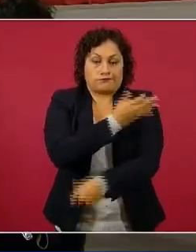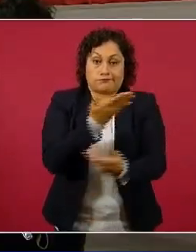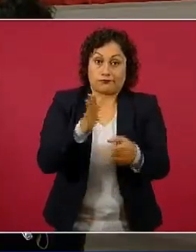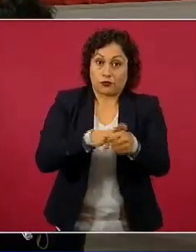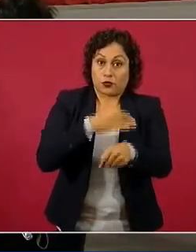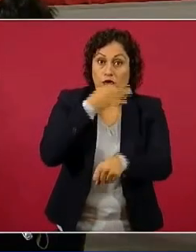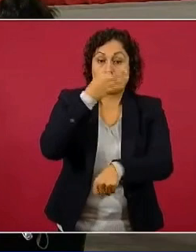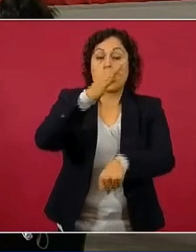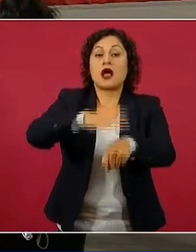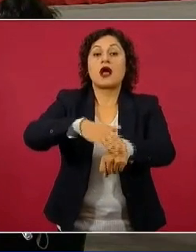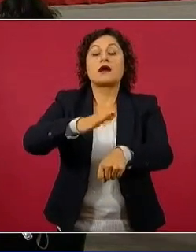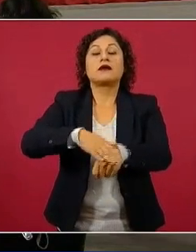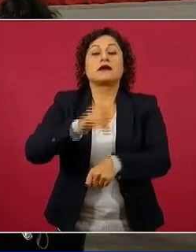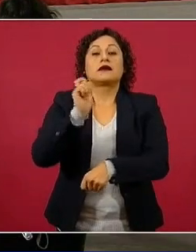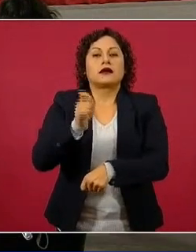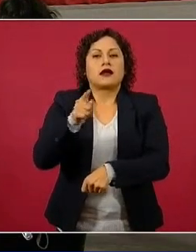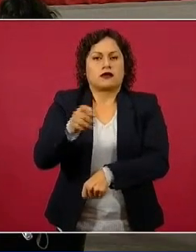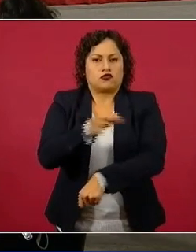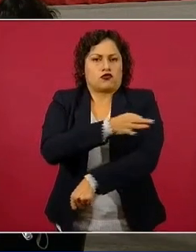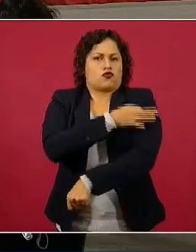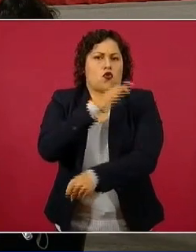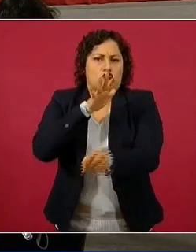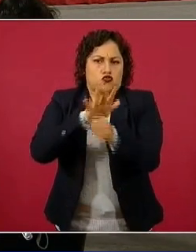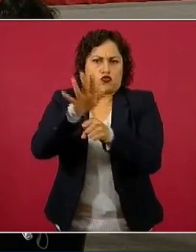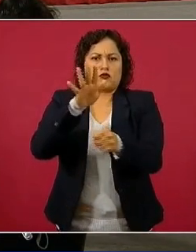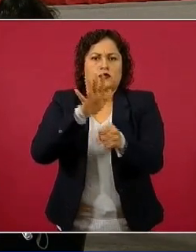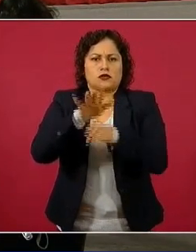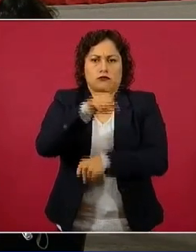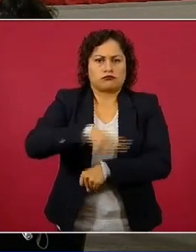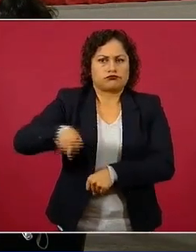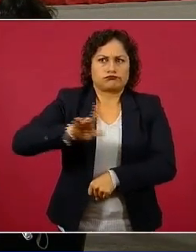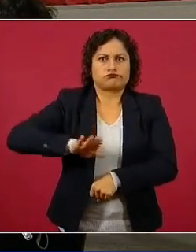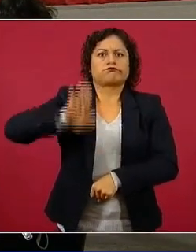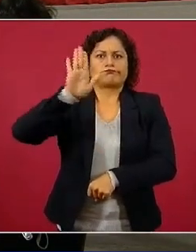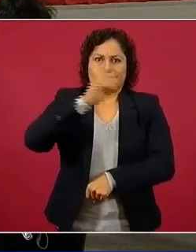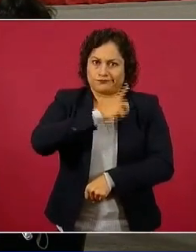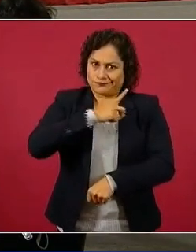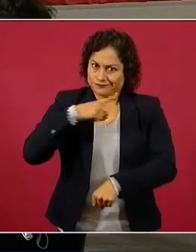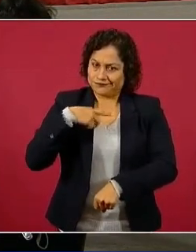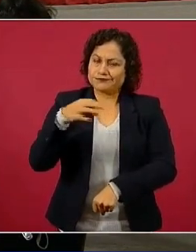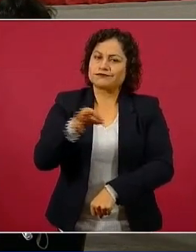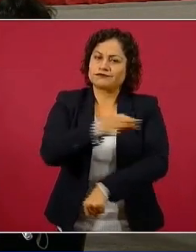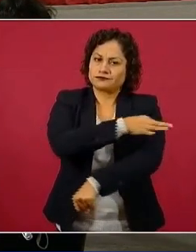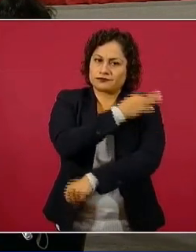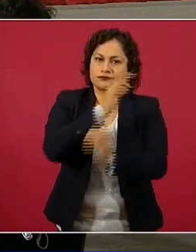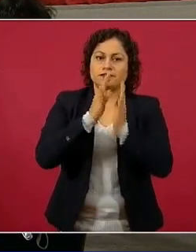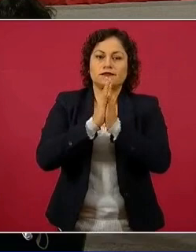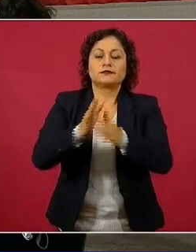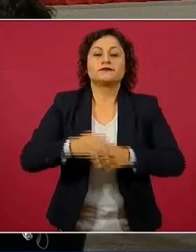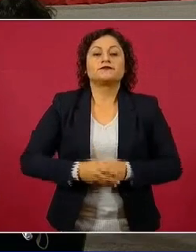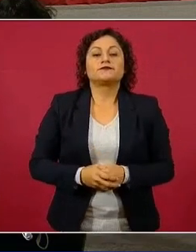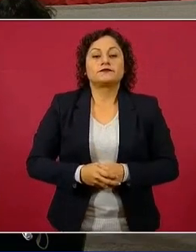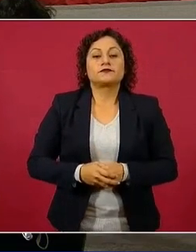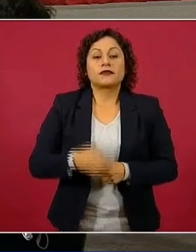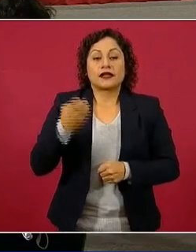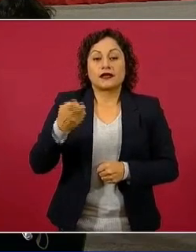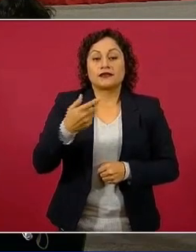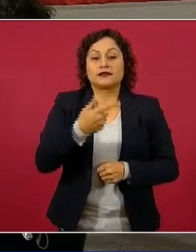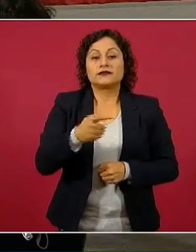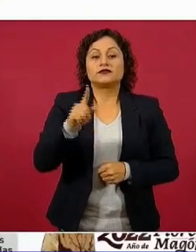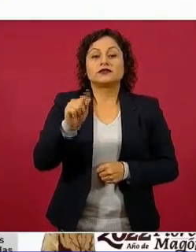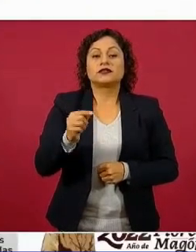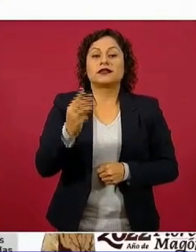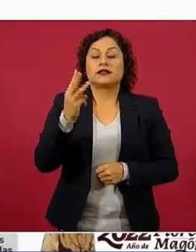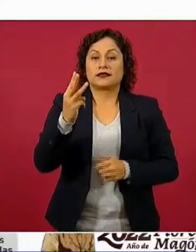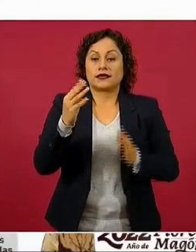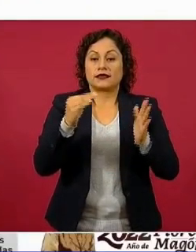estamos poniendo por todo el país, hay que vacunarse. Llevamos ya 173 millones de dosis utilizadas que